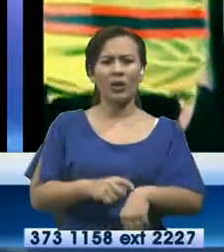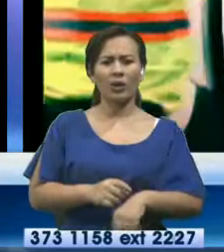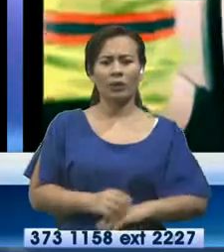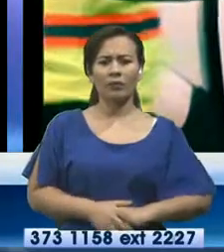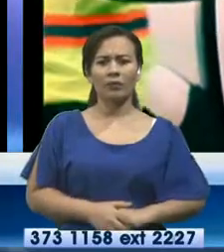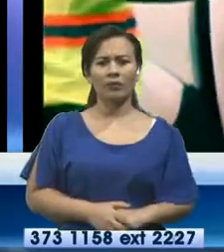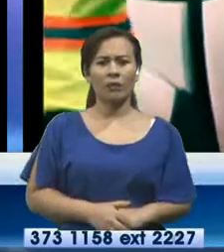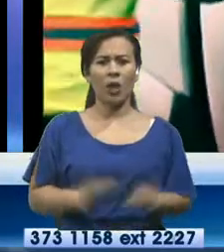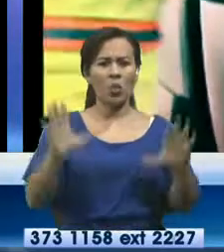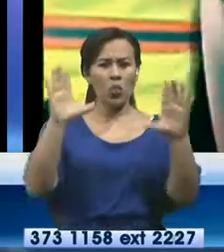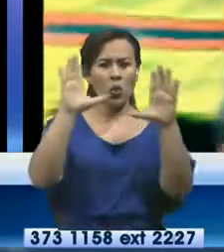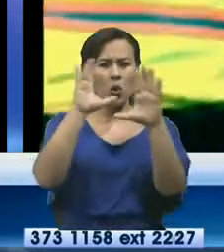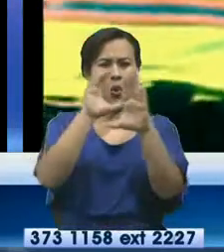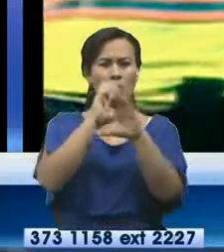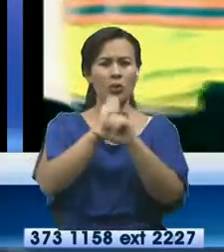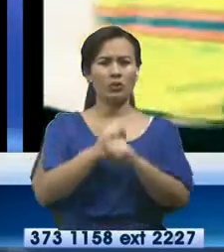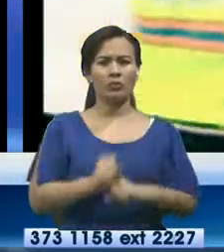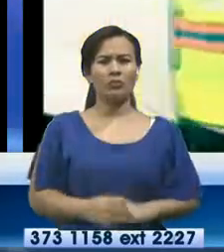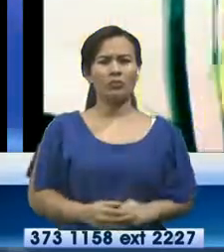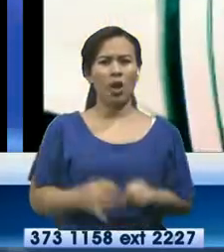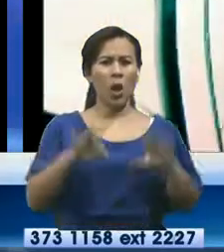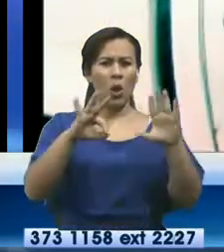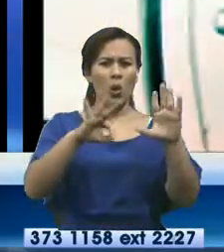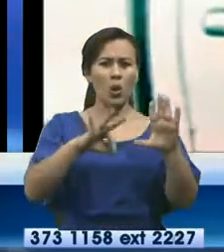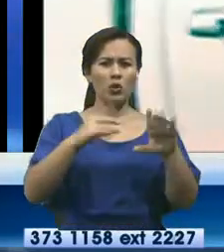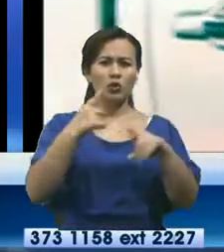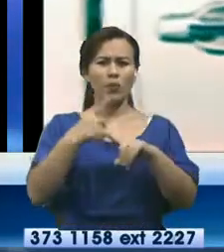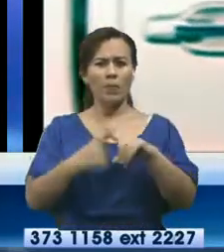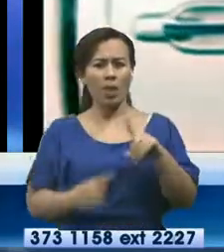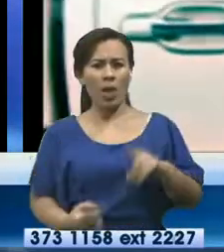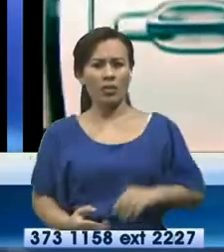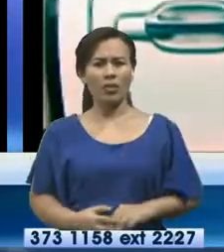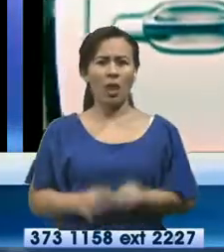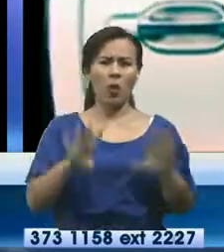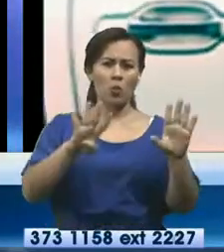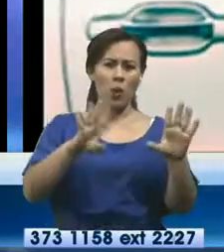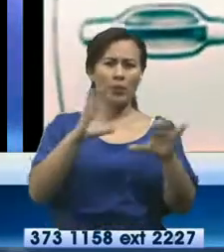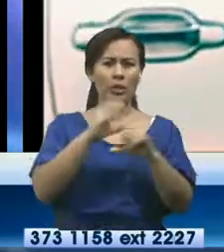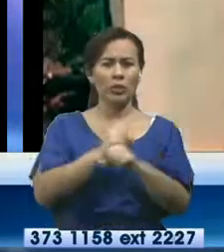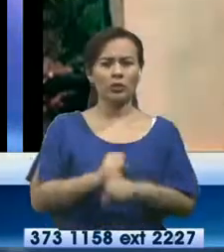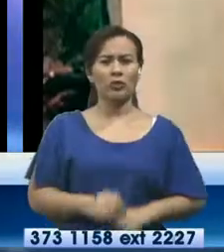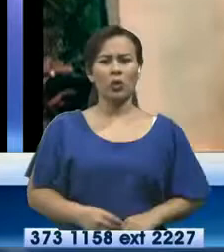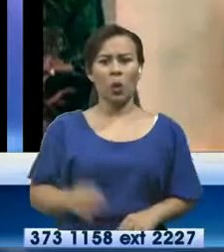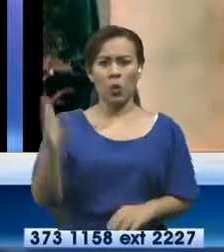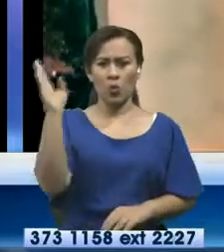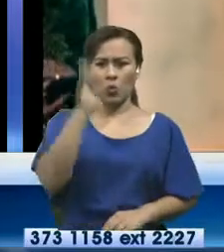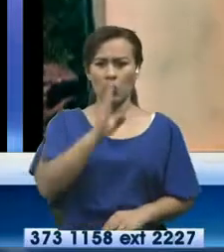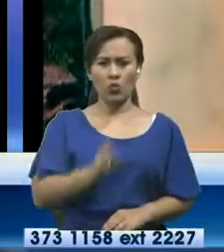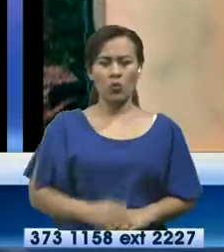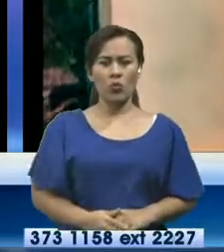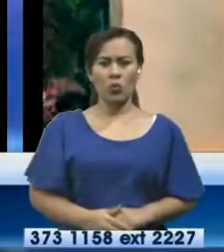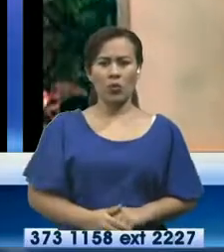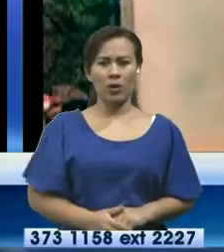De noche como 7, 8, 8 y media, 9. Nunca pasaron así,